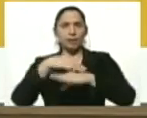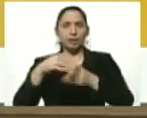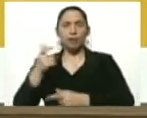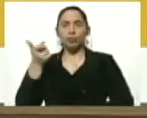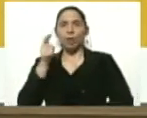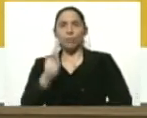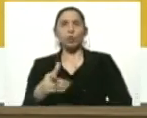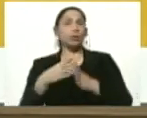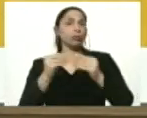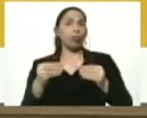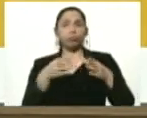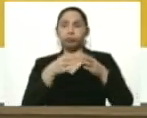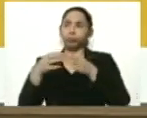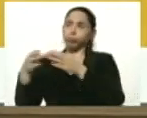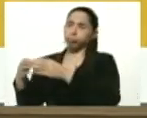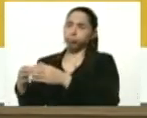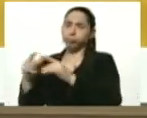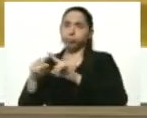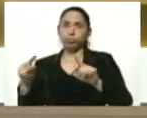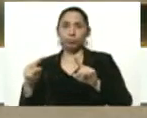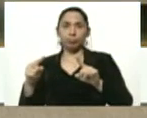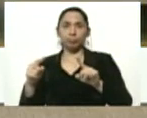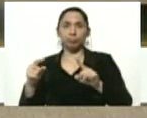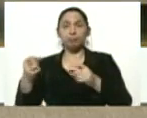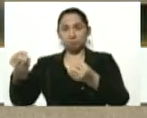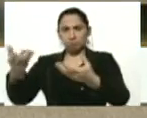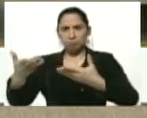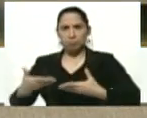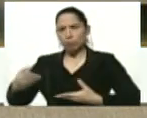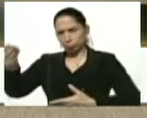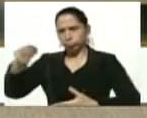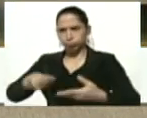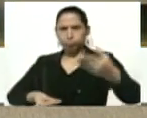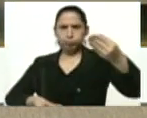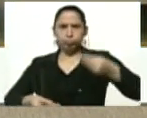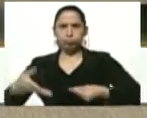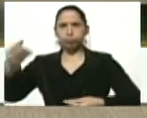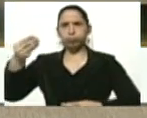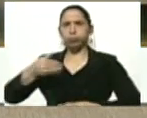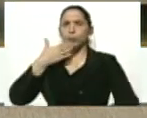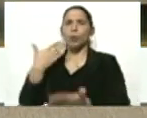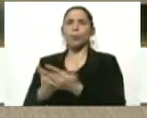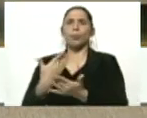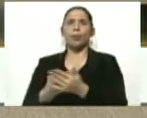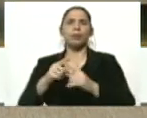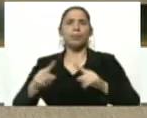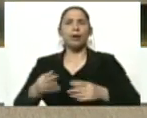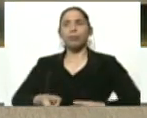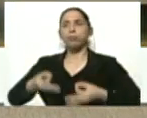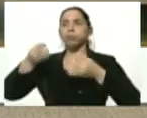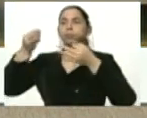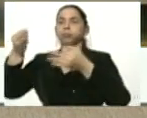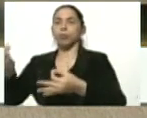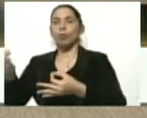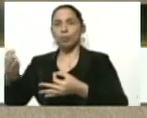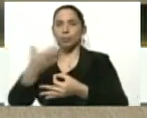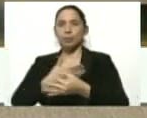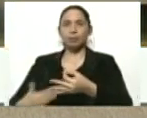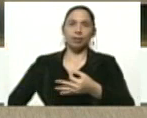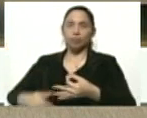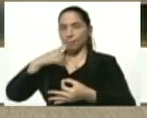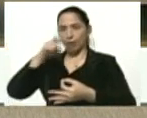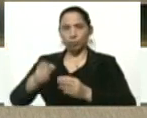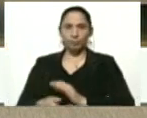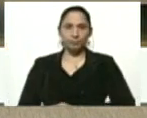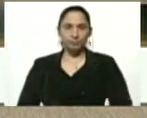transporte todos los sectores bueno trajeron planteamientos para que se lo hiciéramos llegar al presidente Nicolás